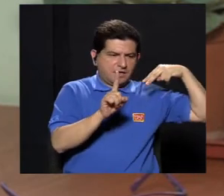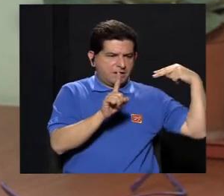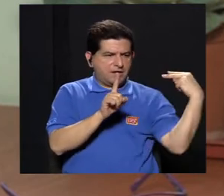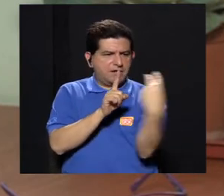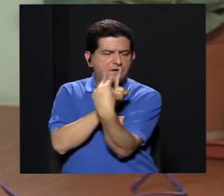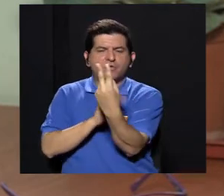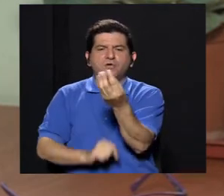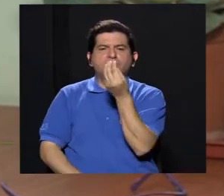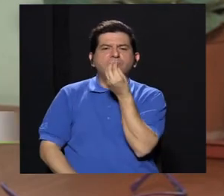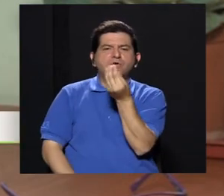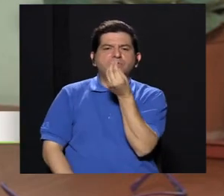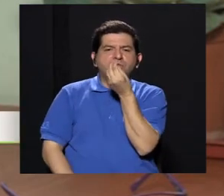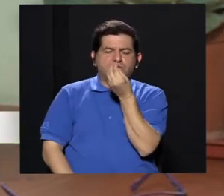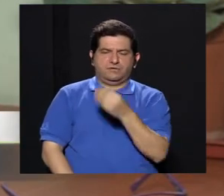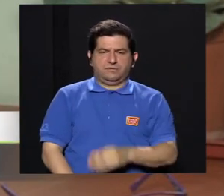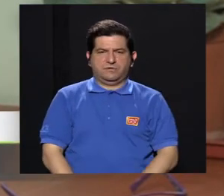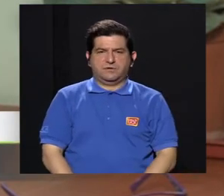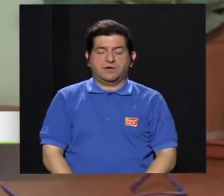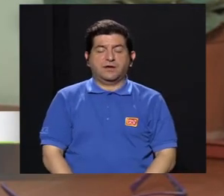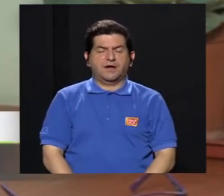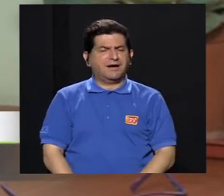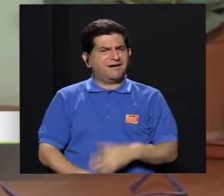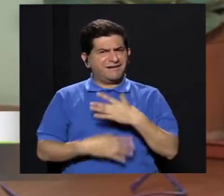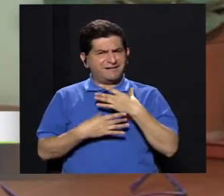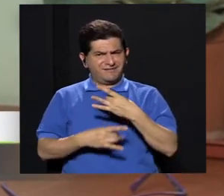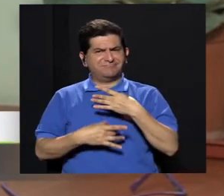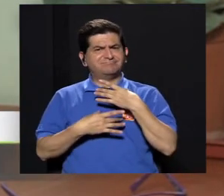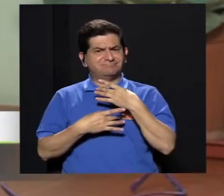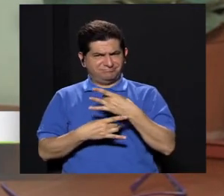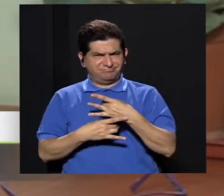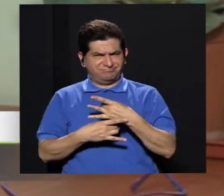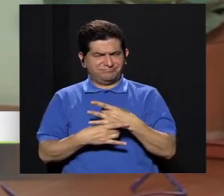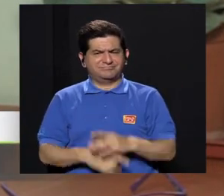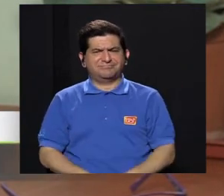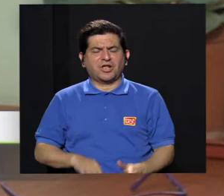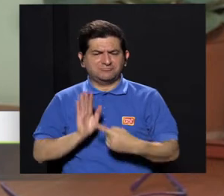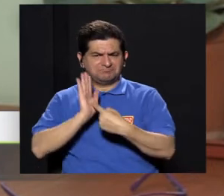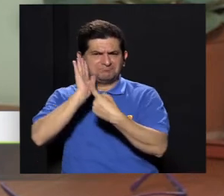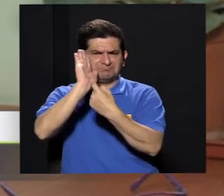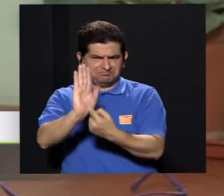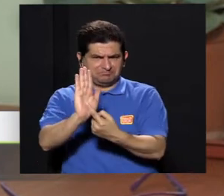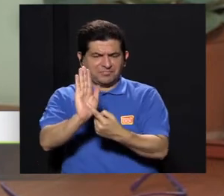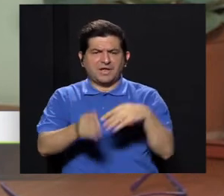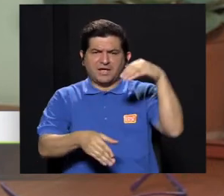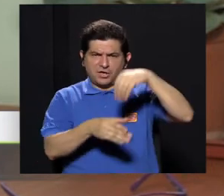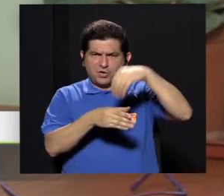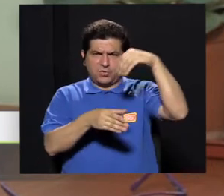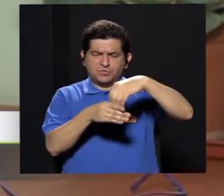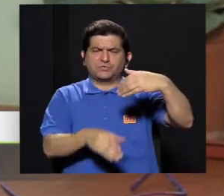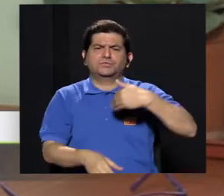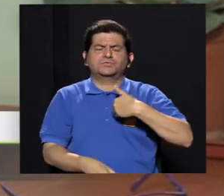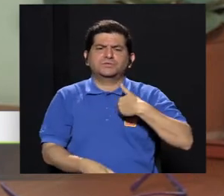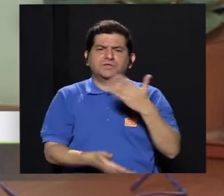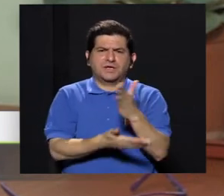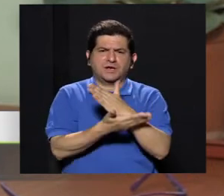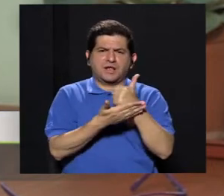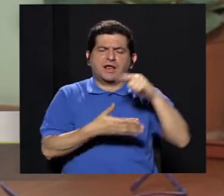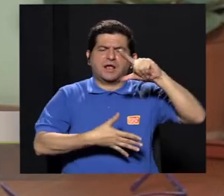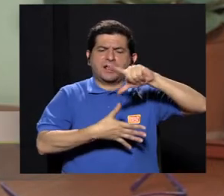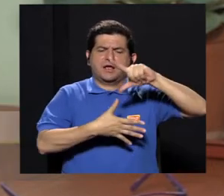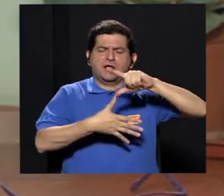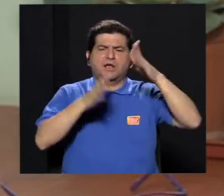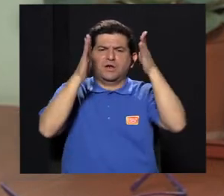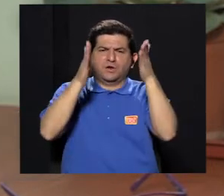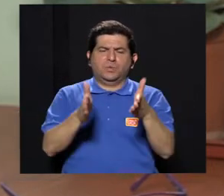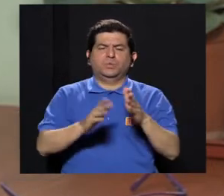enfoque de la nutrición, es muy interesante rescatar el aporte